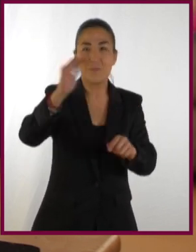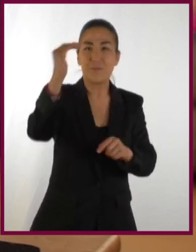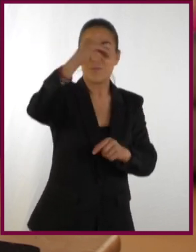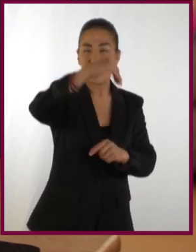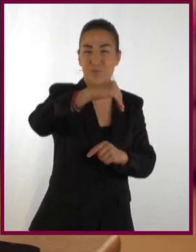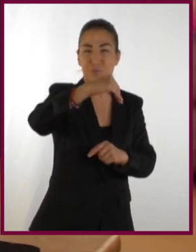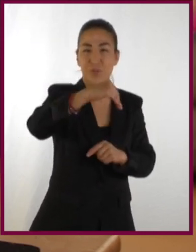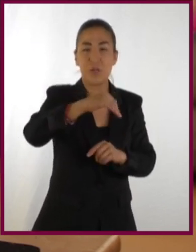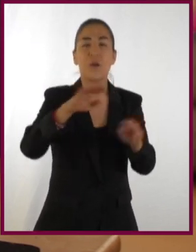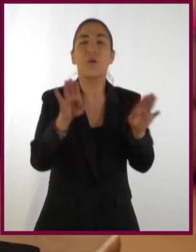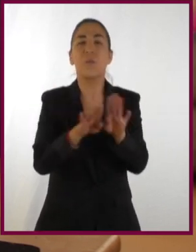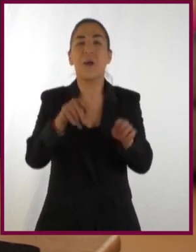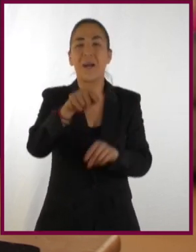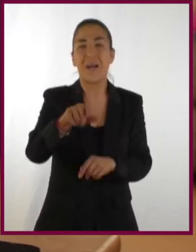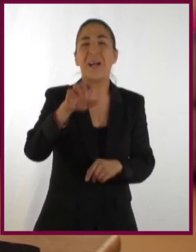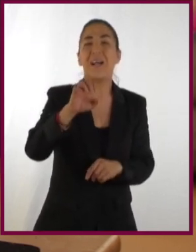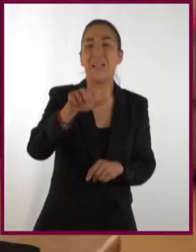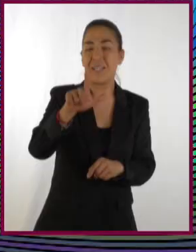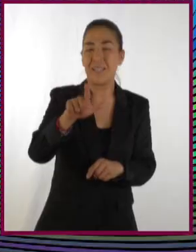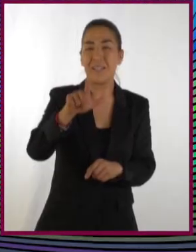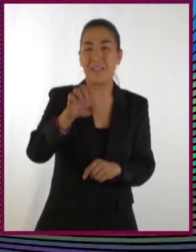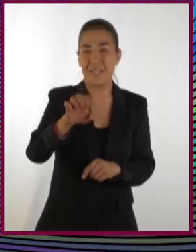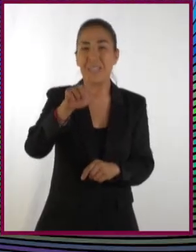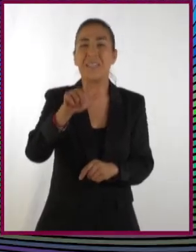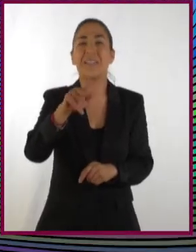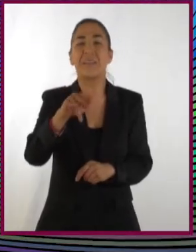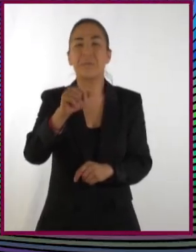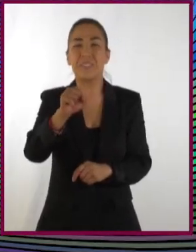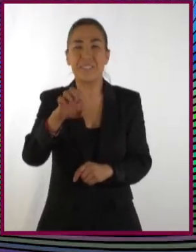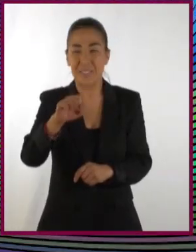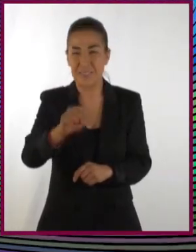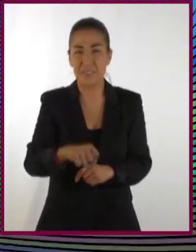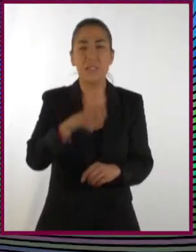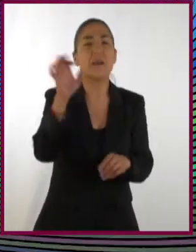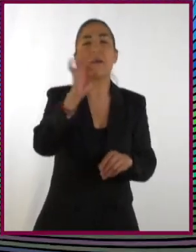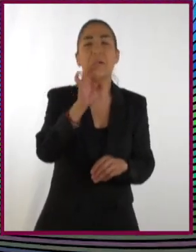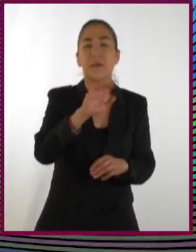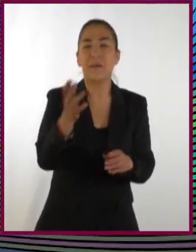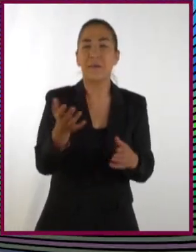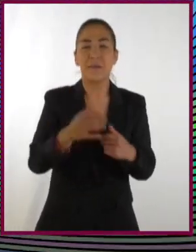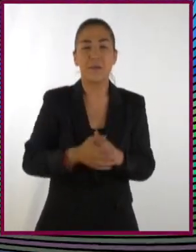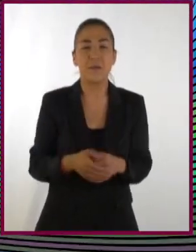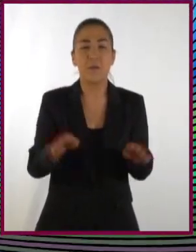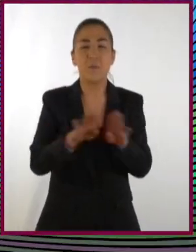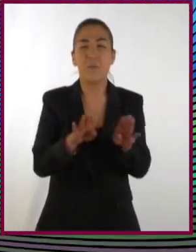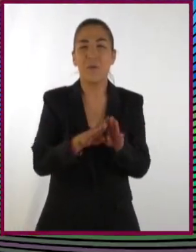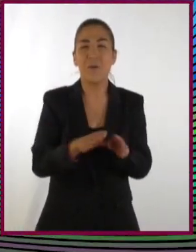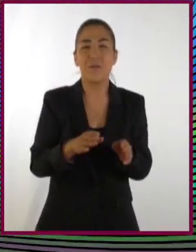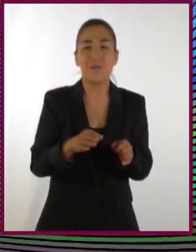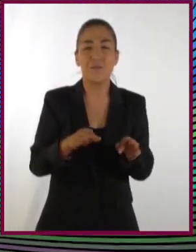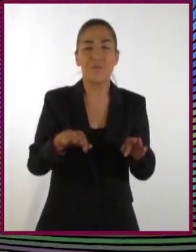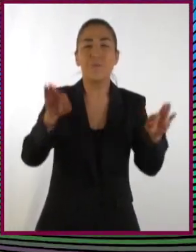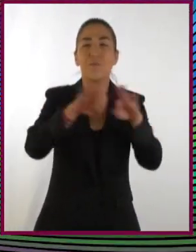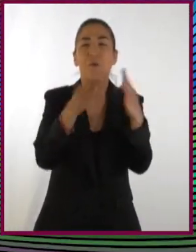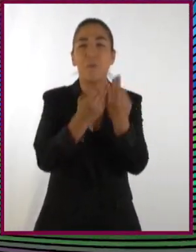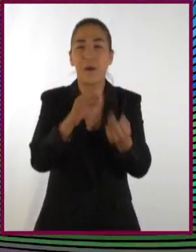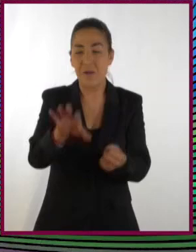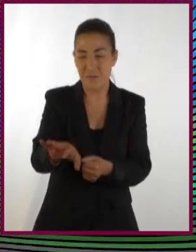curvas de este estilo, ¿no? Curvas como elipses. Entonces, lo que es la